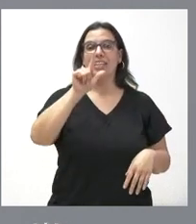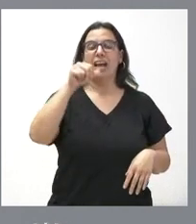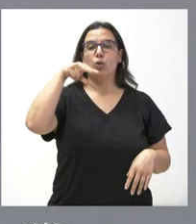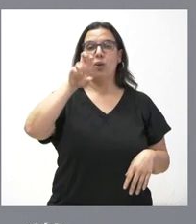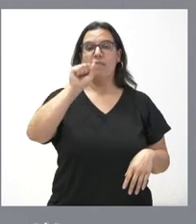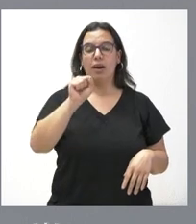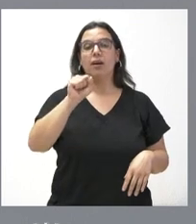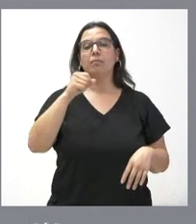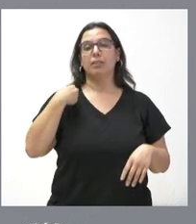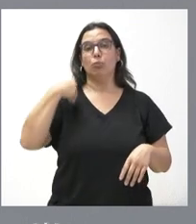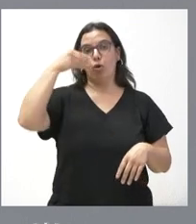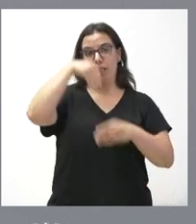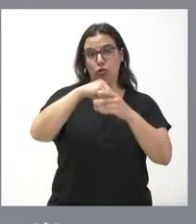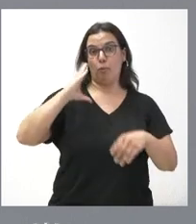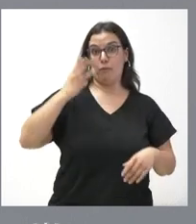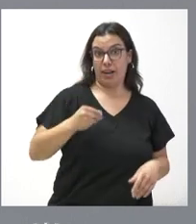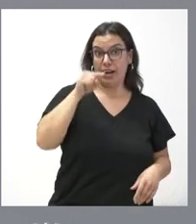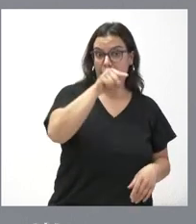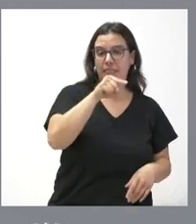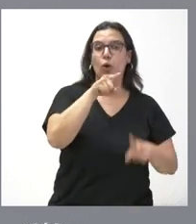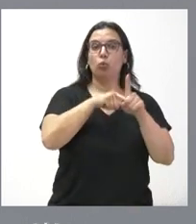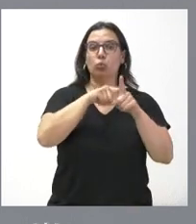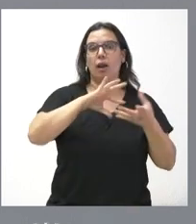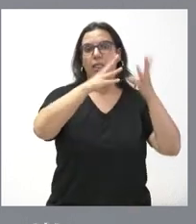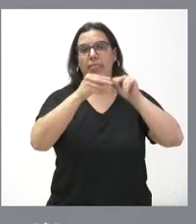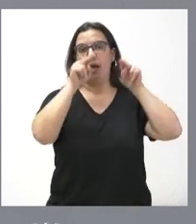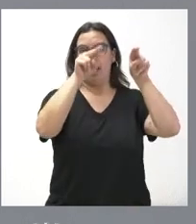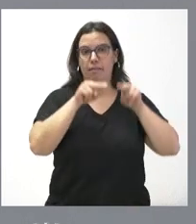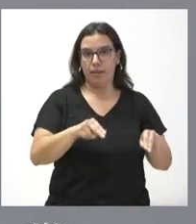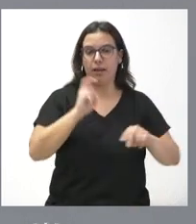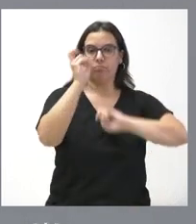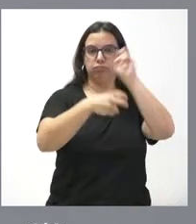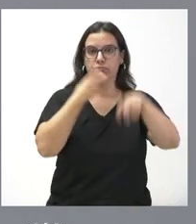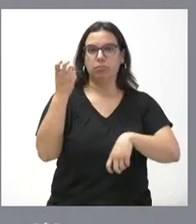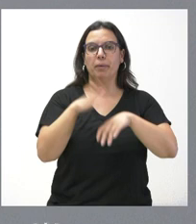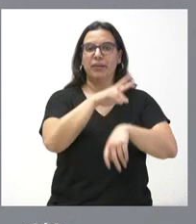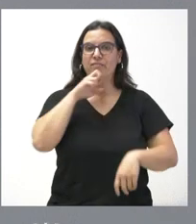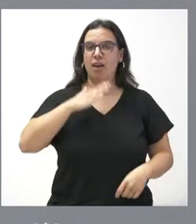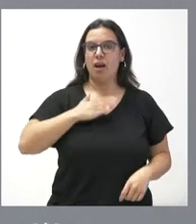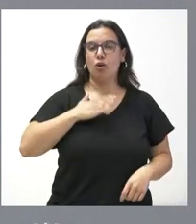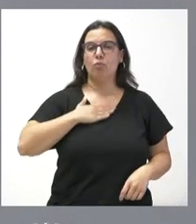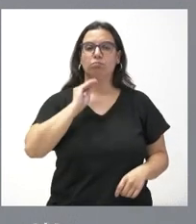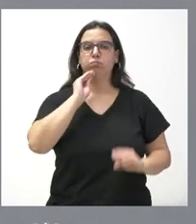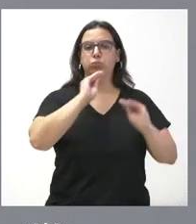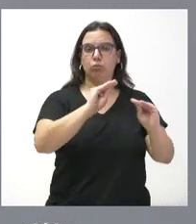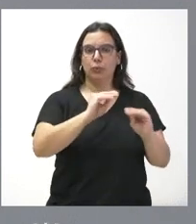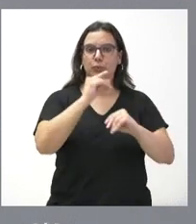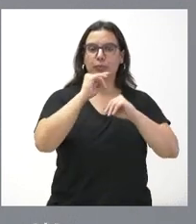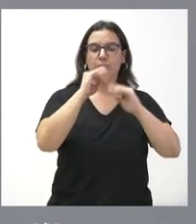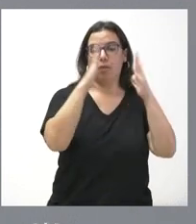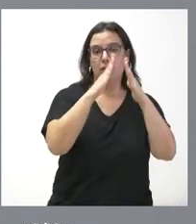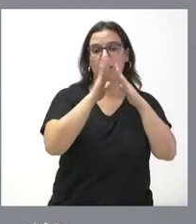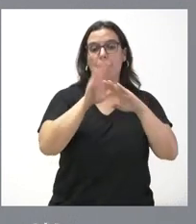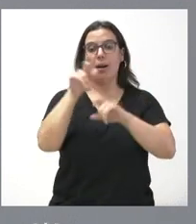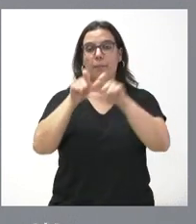municipal de Ponferrada, en León, para uso de albergue con el fin de poner en valor el patrimonio arquitectónico como instrumento para la recuperación de la población